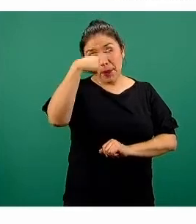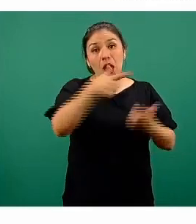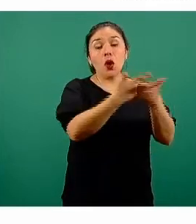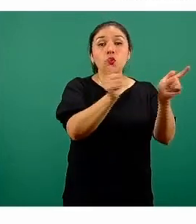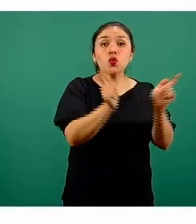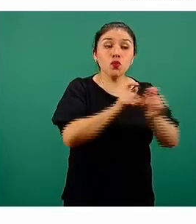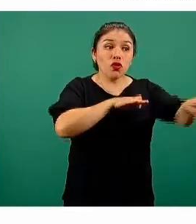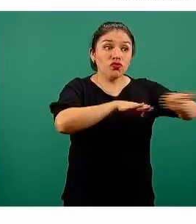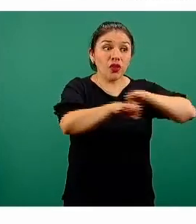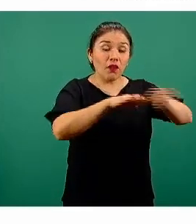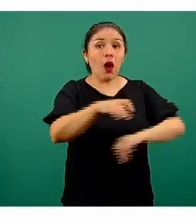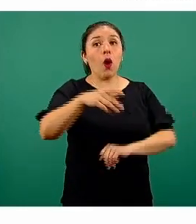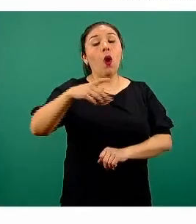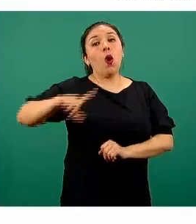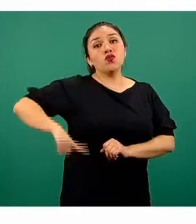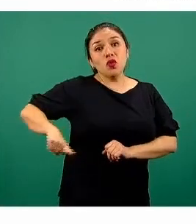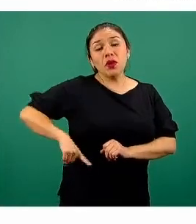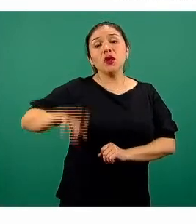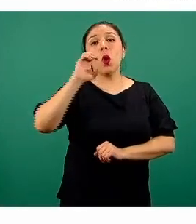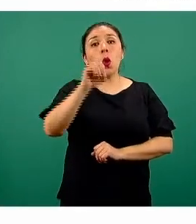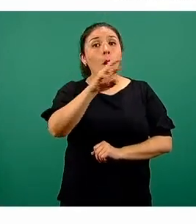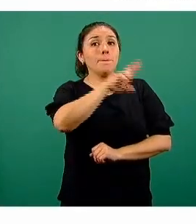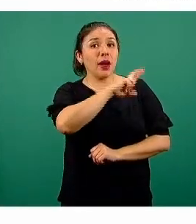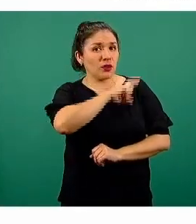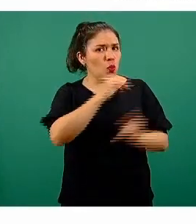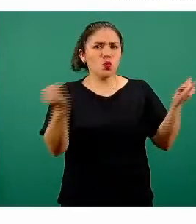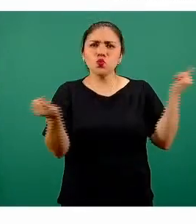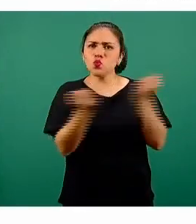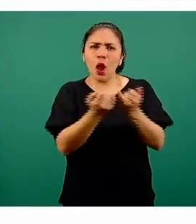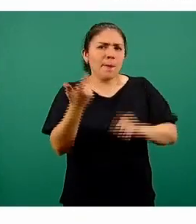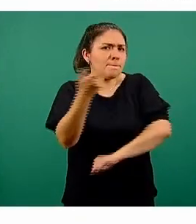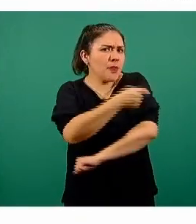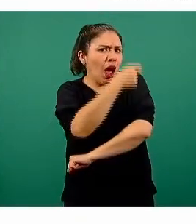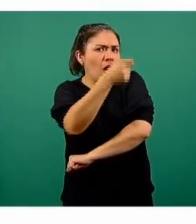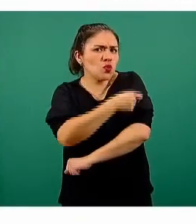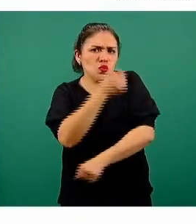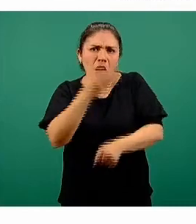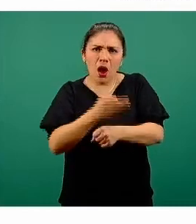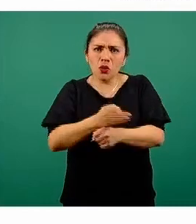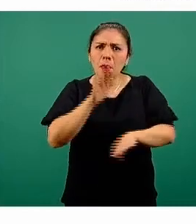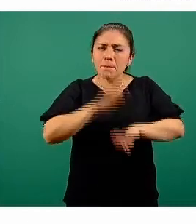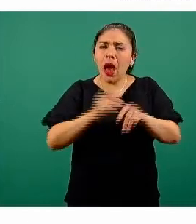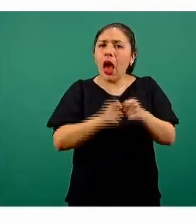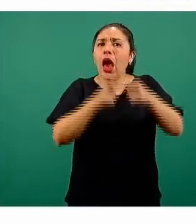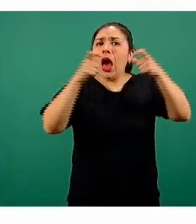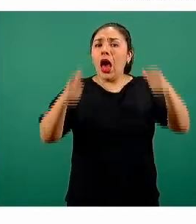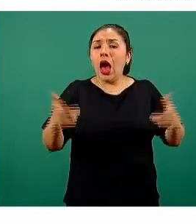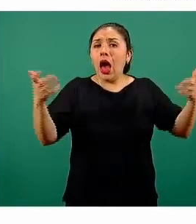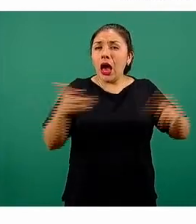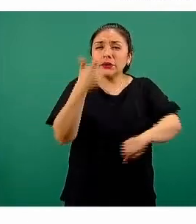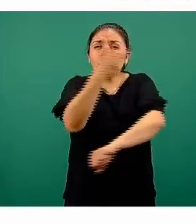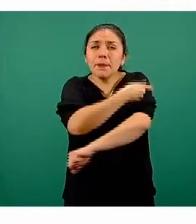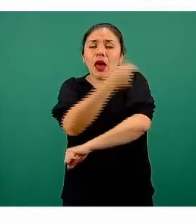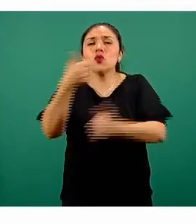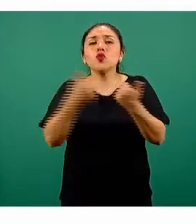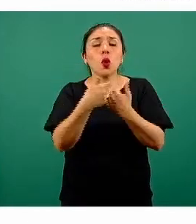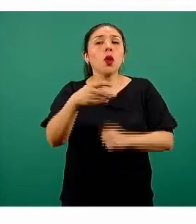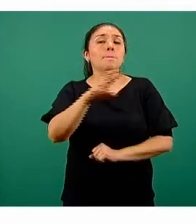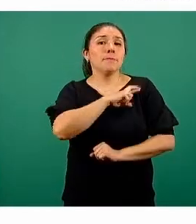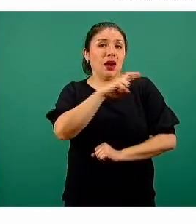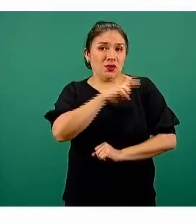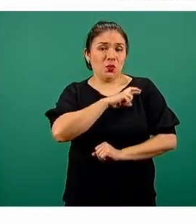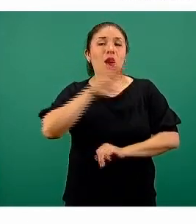público como privado, ambos están vacunando y en este momento estamos avanzando más ampliamente con el sector privado,